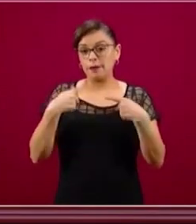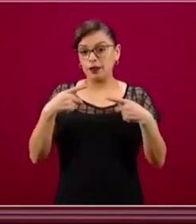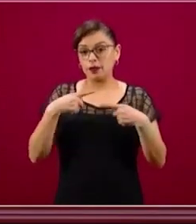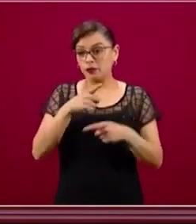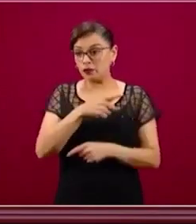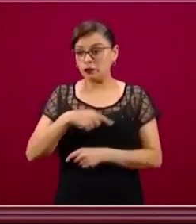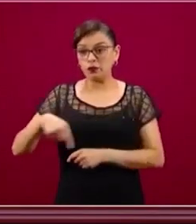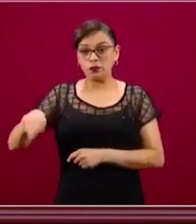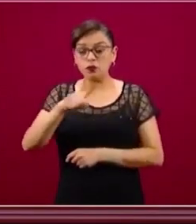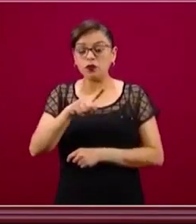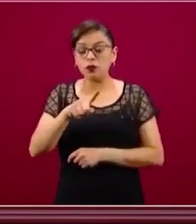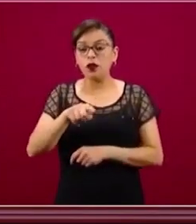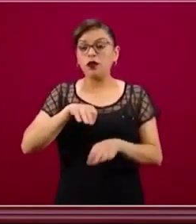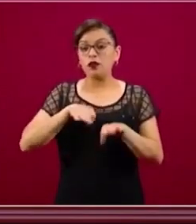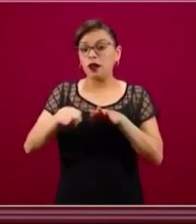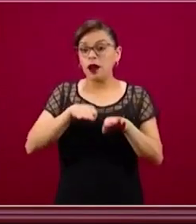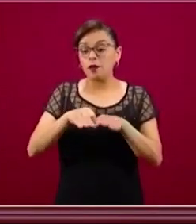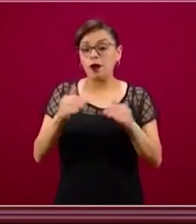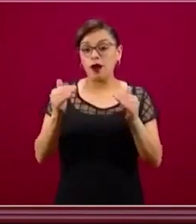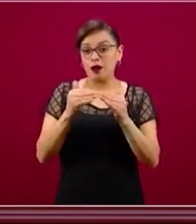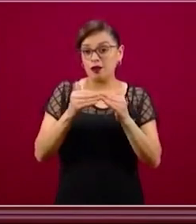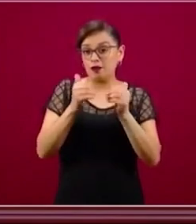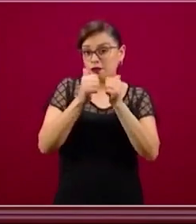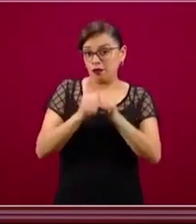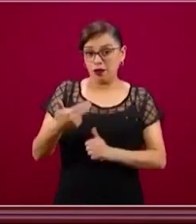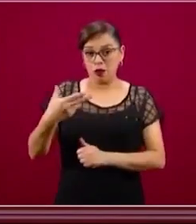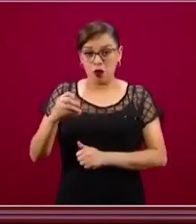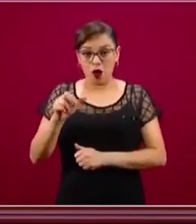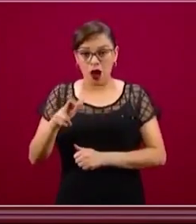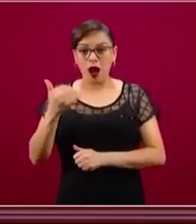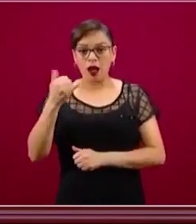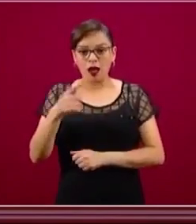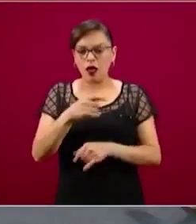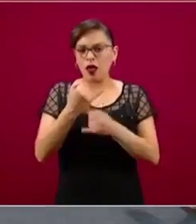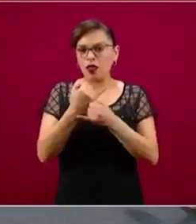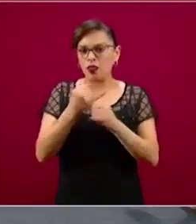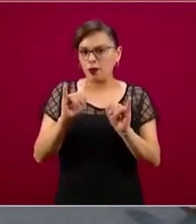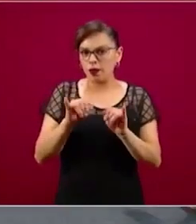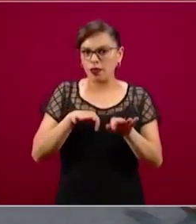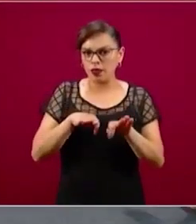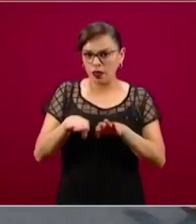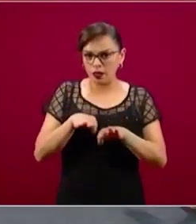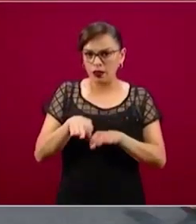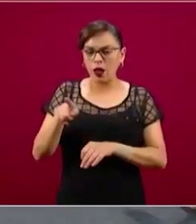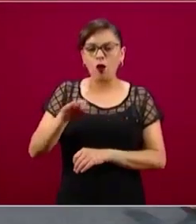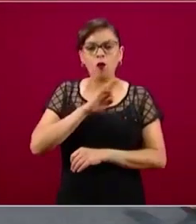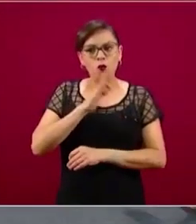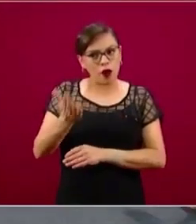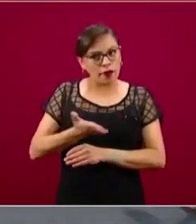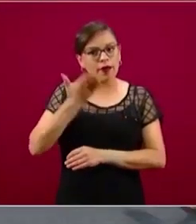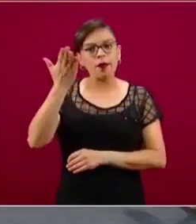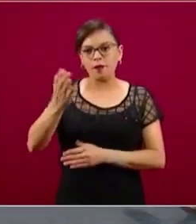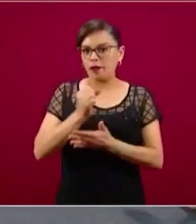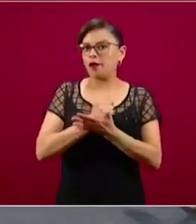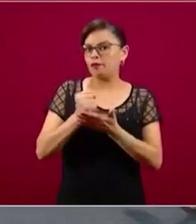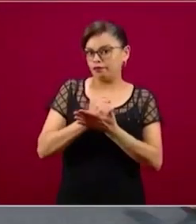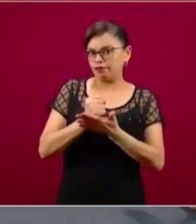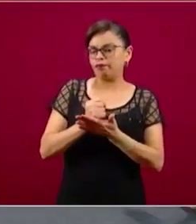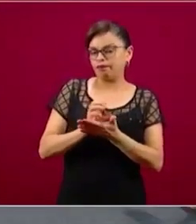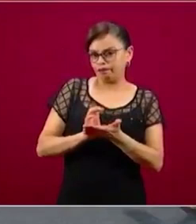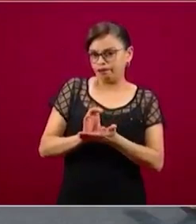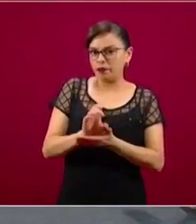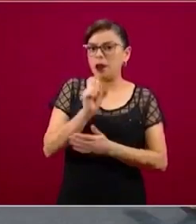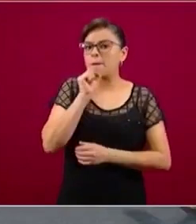trabajadoras del hogar y los trabajadores independientes pueden solicitar su crédito. Aquí un dato bien importante, porque